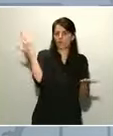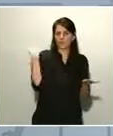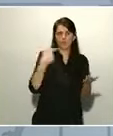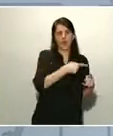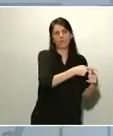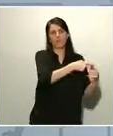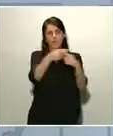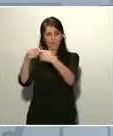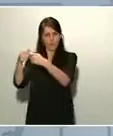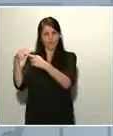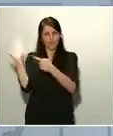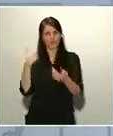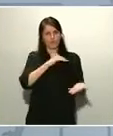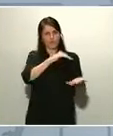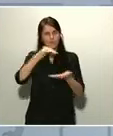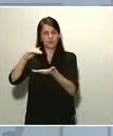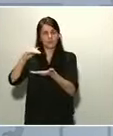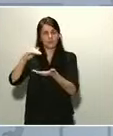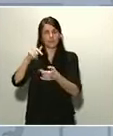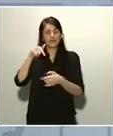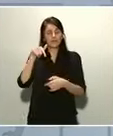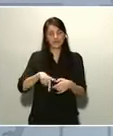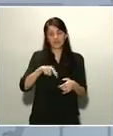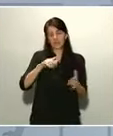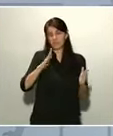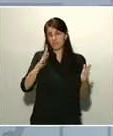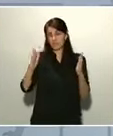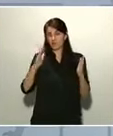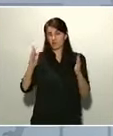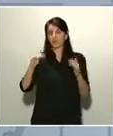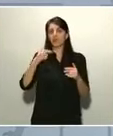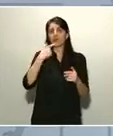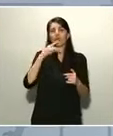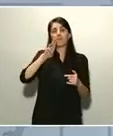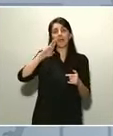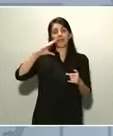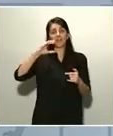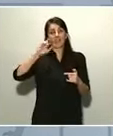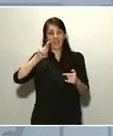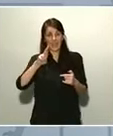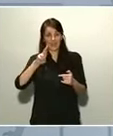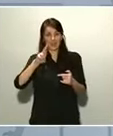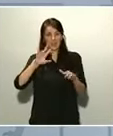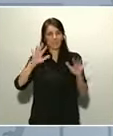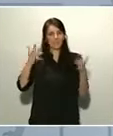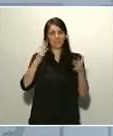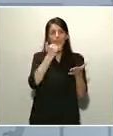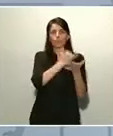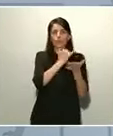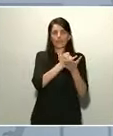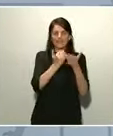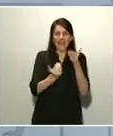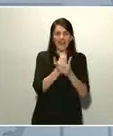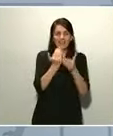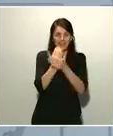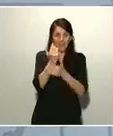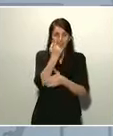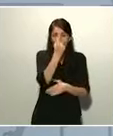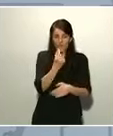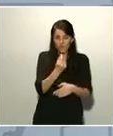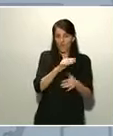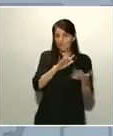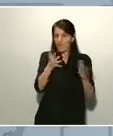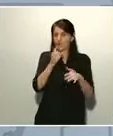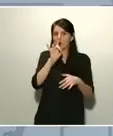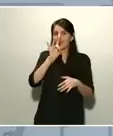estimando que el número de PCR que se están realizando diariamente en nuestro país oscila entre 15.000 y 20.000